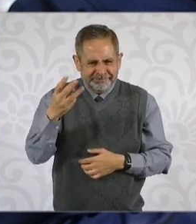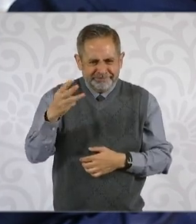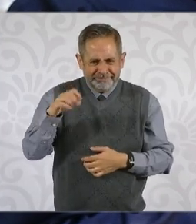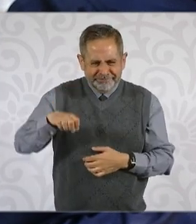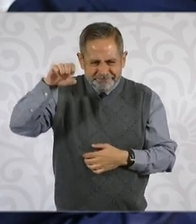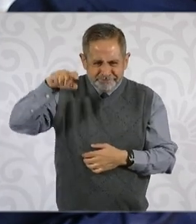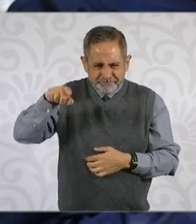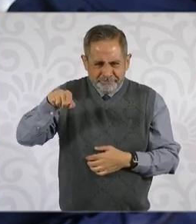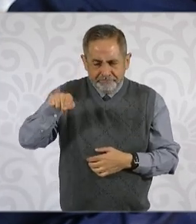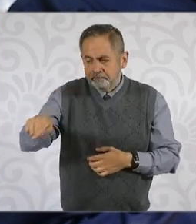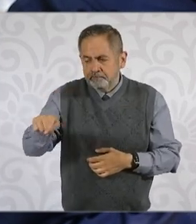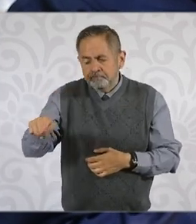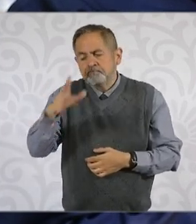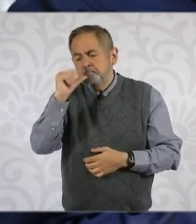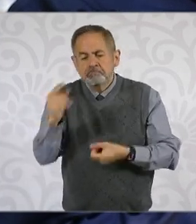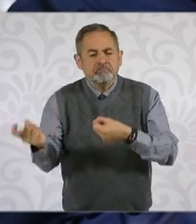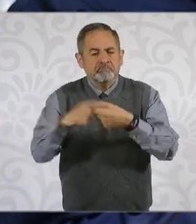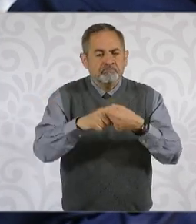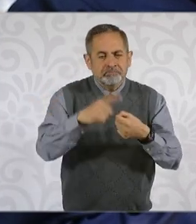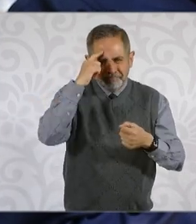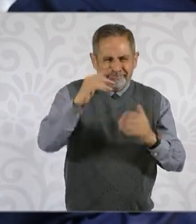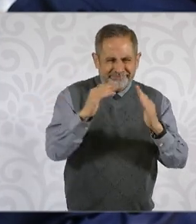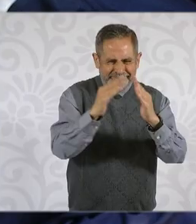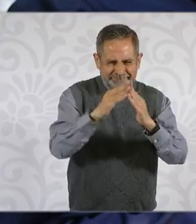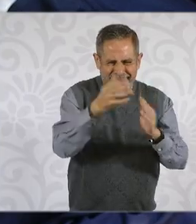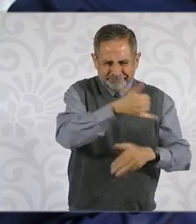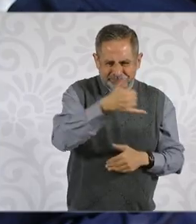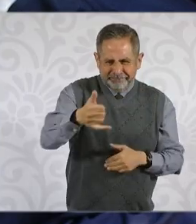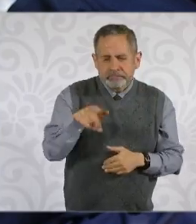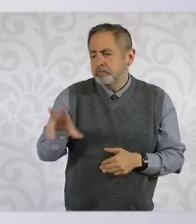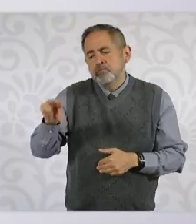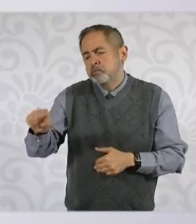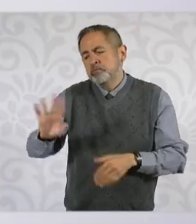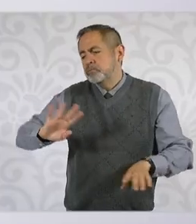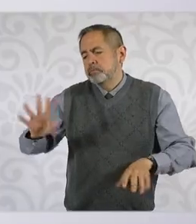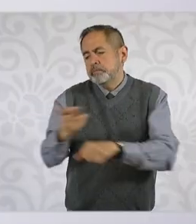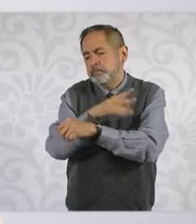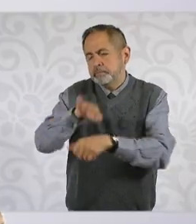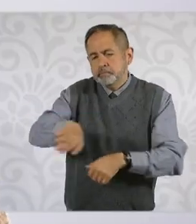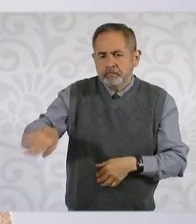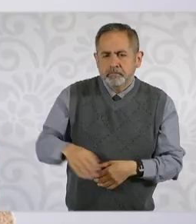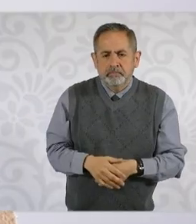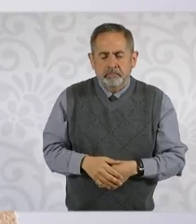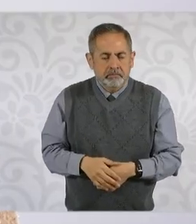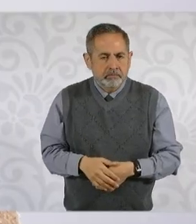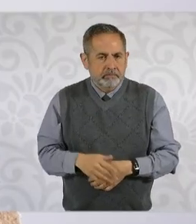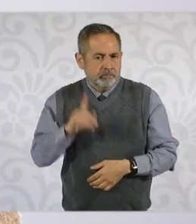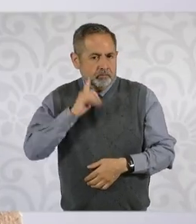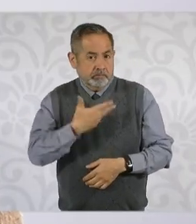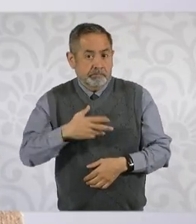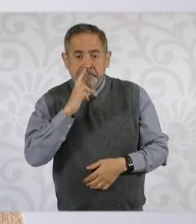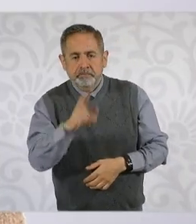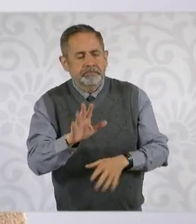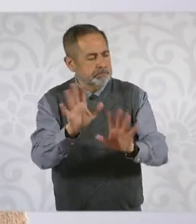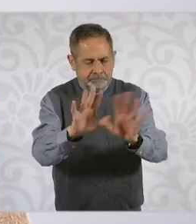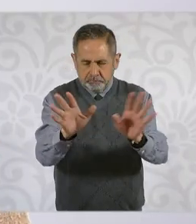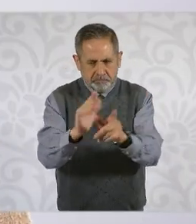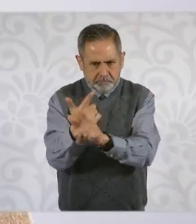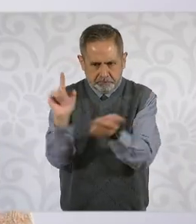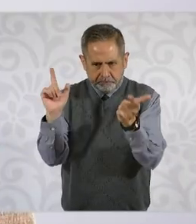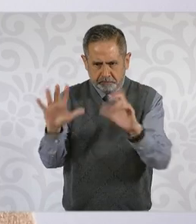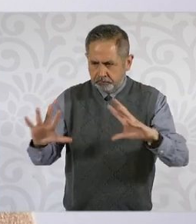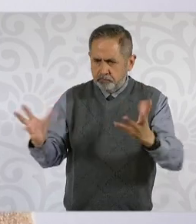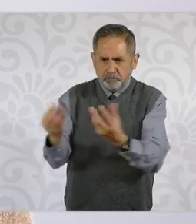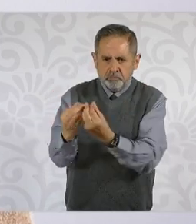¿Hay alguna restricción para poder participar en el tema de viviendas? No, no va a haber restricción porque hoy los